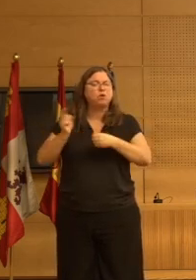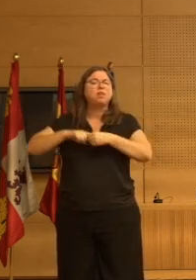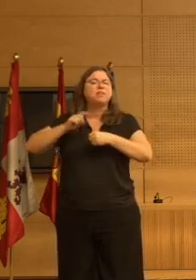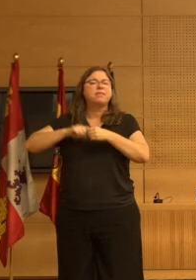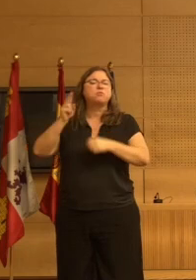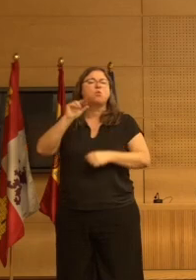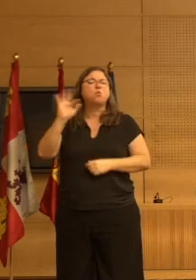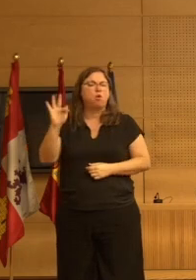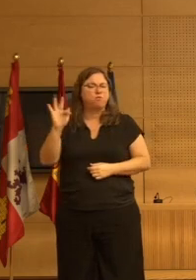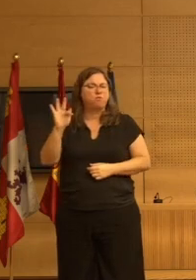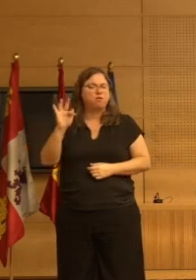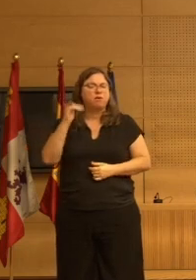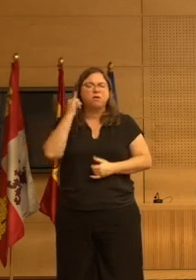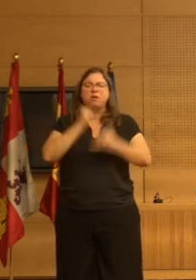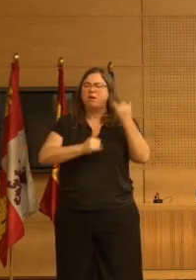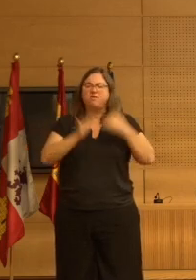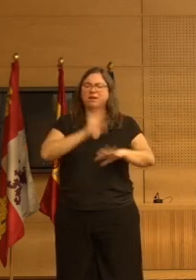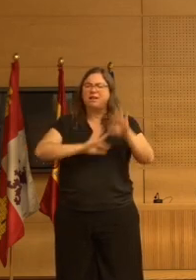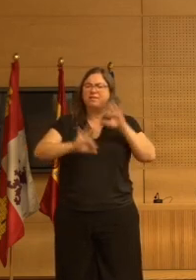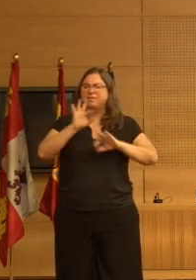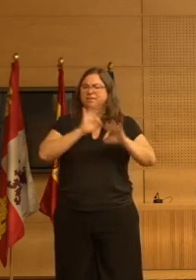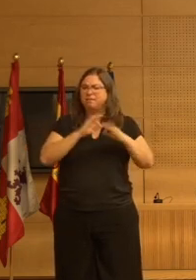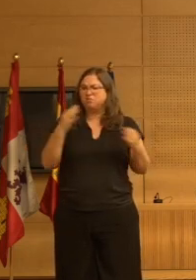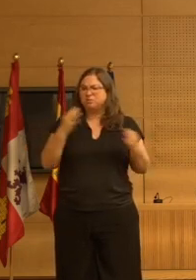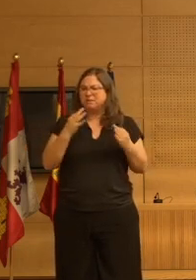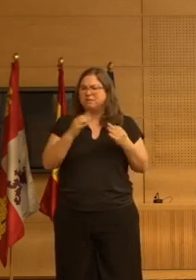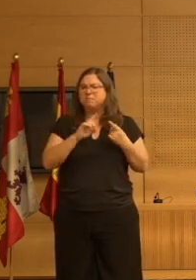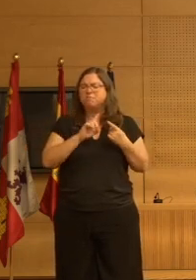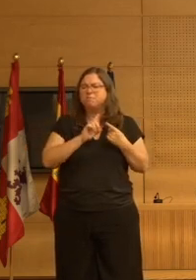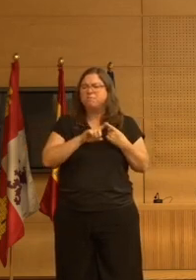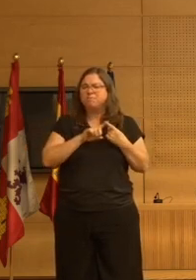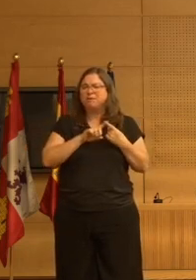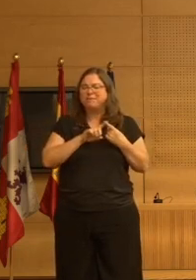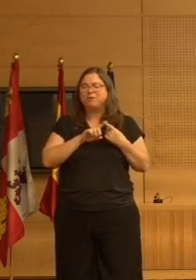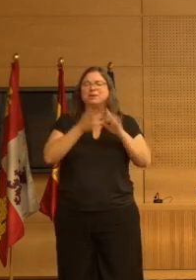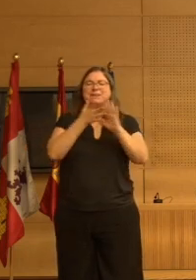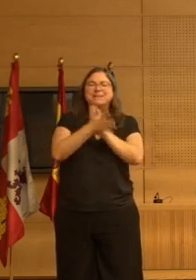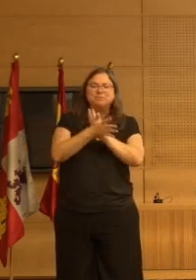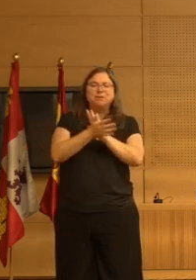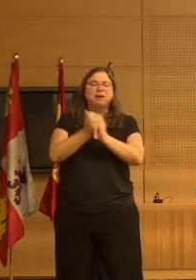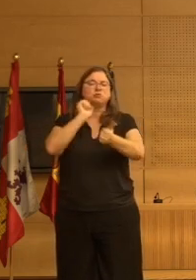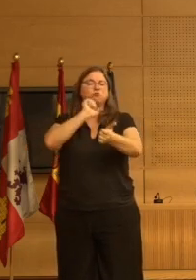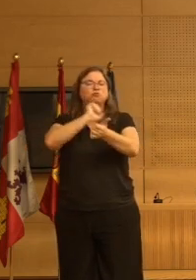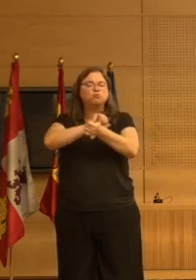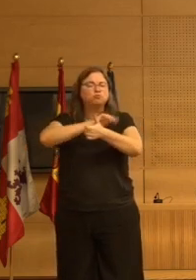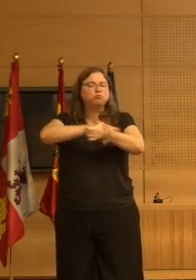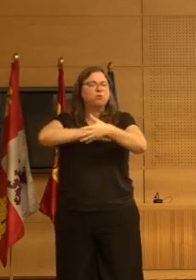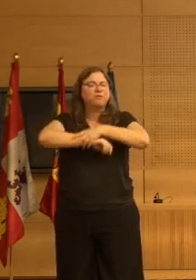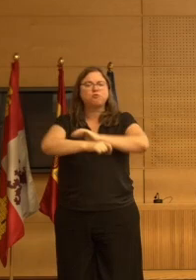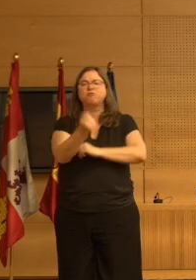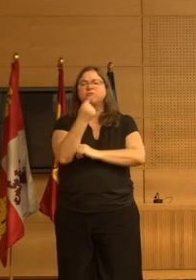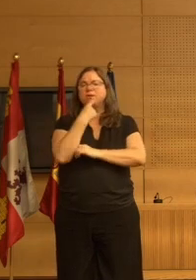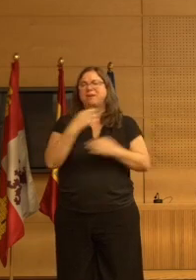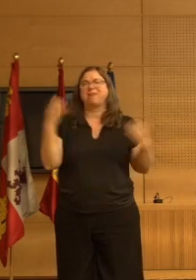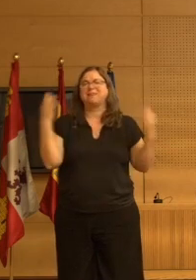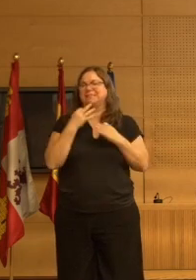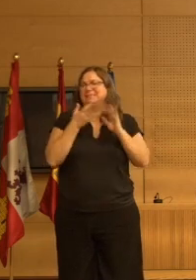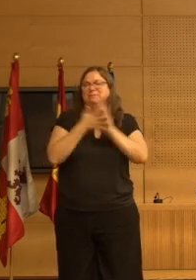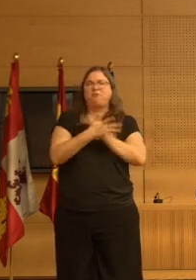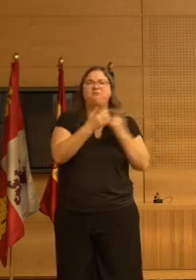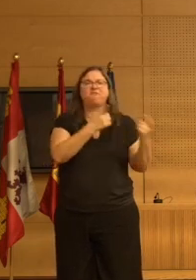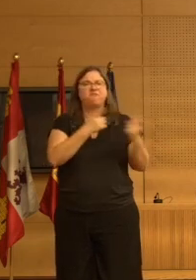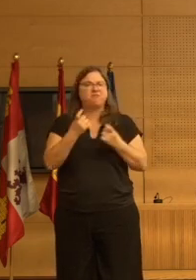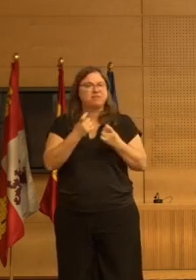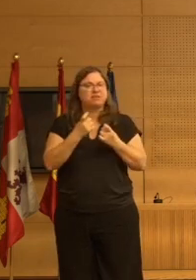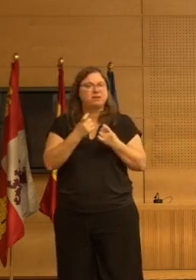final decidimos primero qué es una sujeción química en demencia no estaba no estaba descrito sabíamos